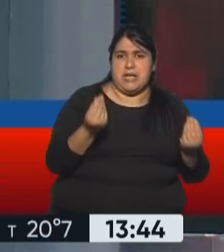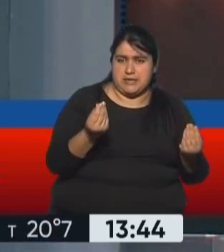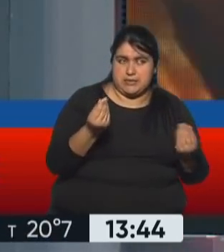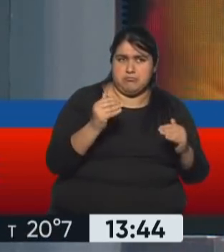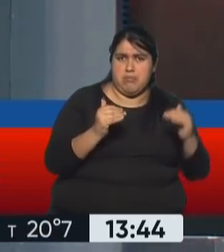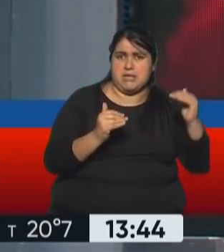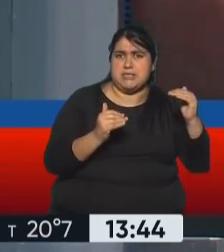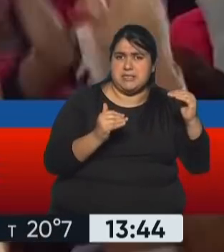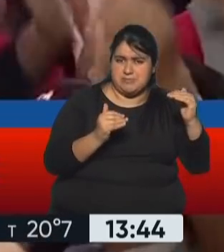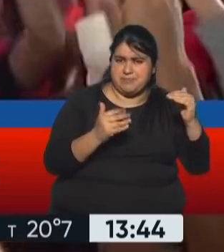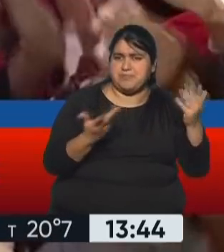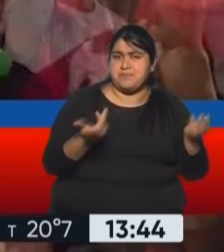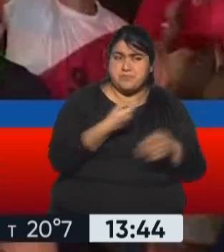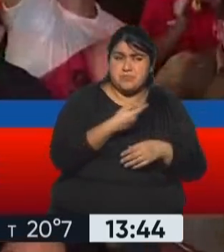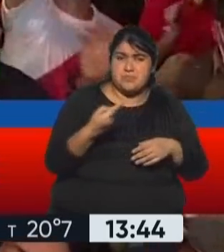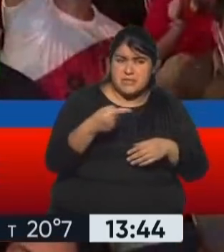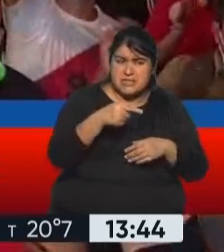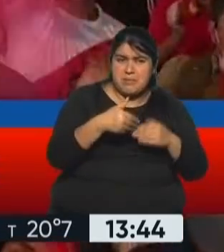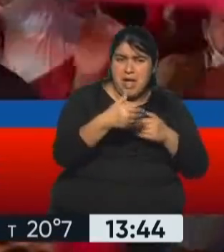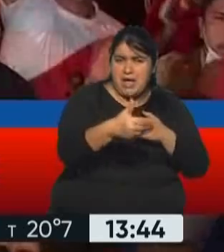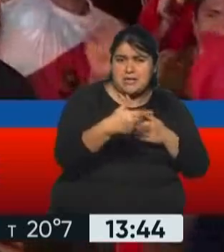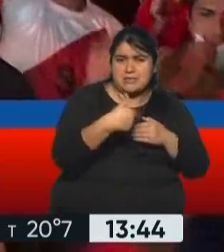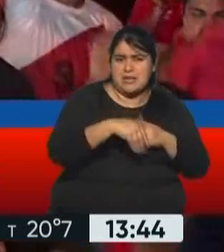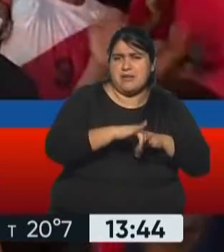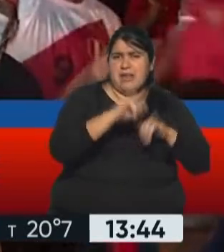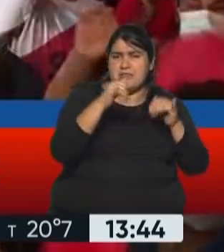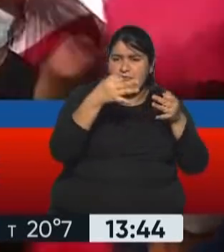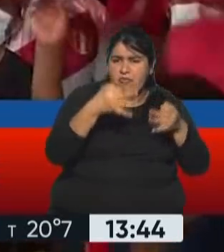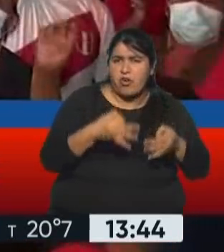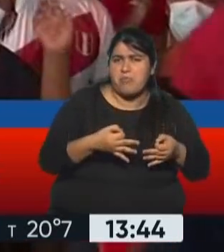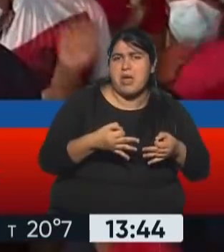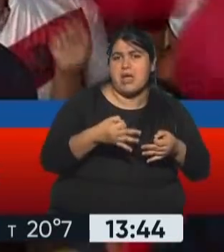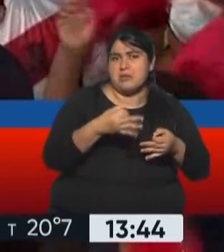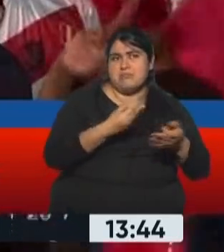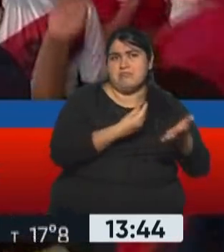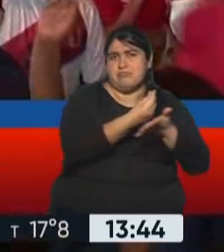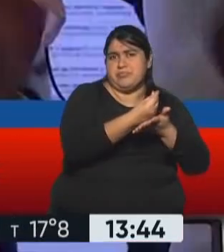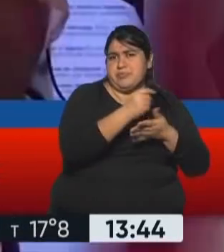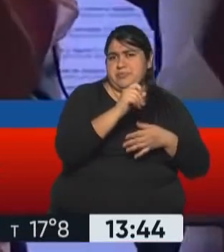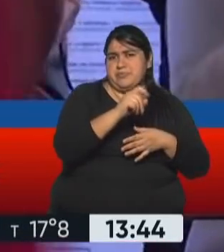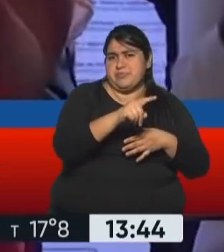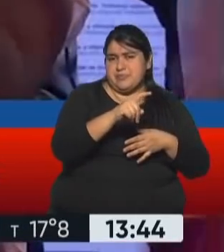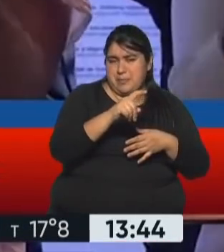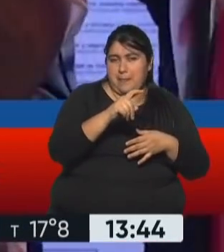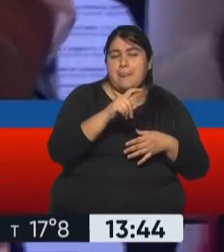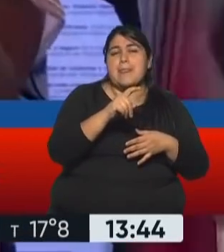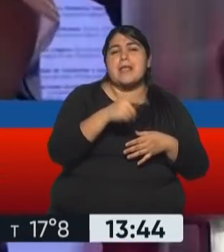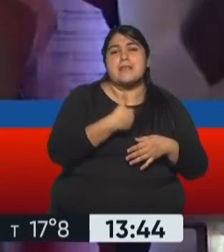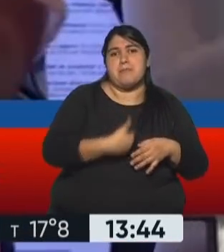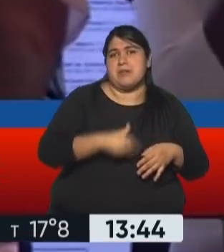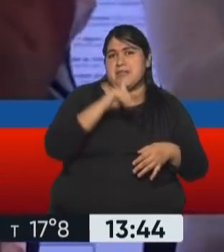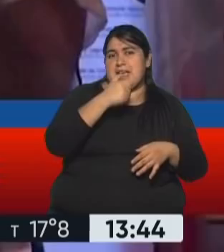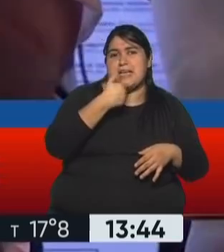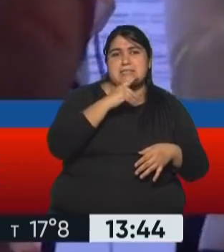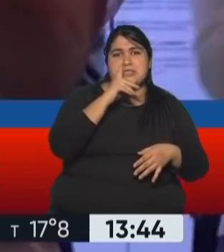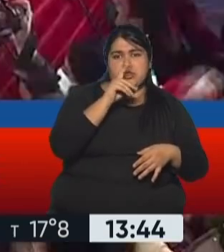si a la semana de esa segunda vuelta directamente anunciaban y formalizaban la proclamación de la presidencia de este